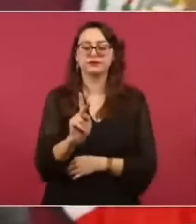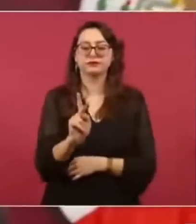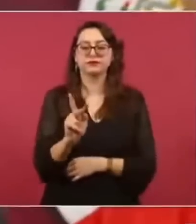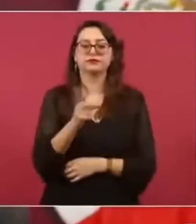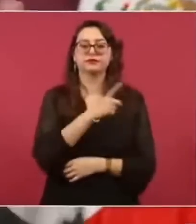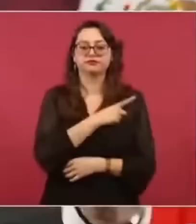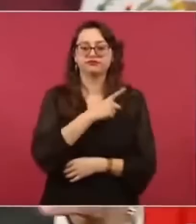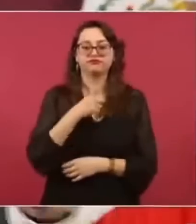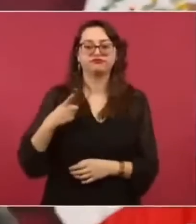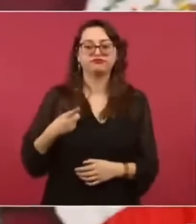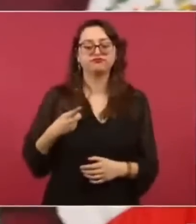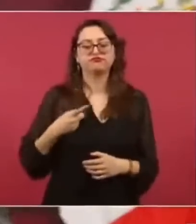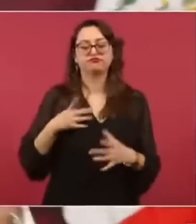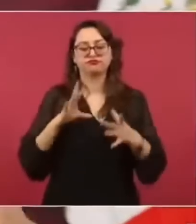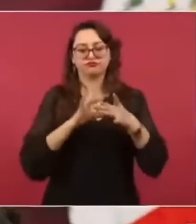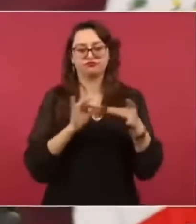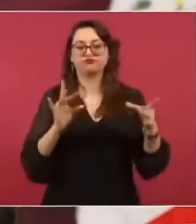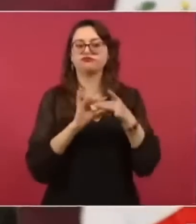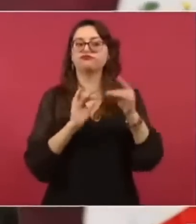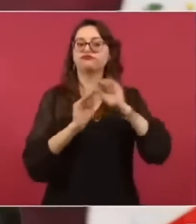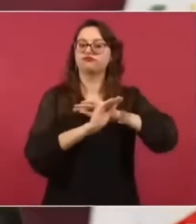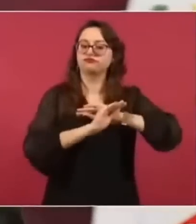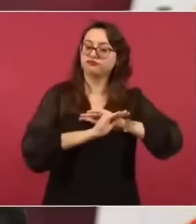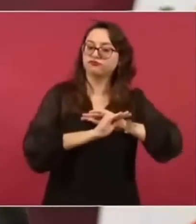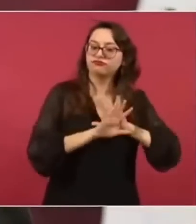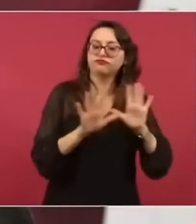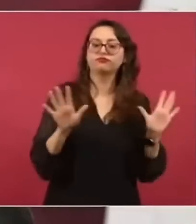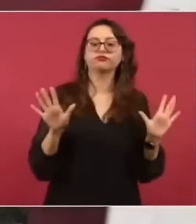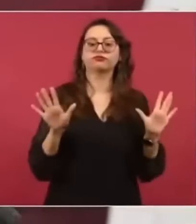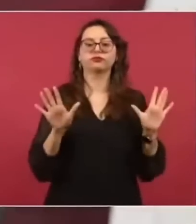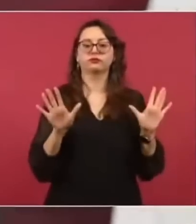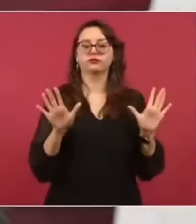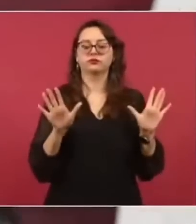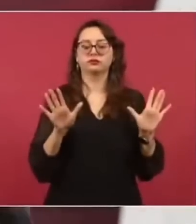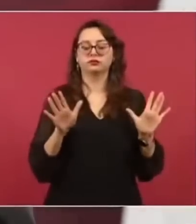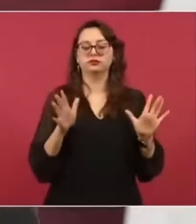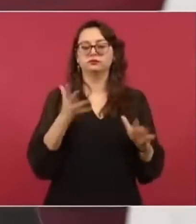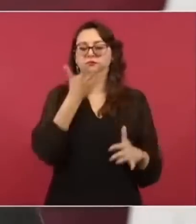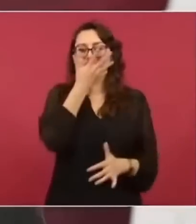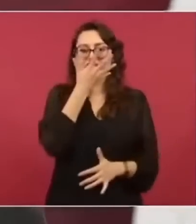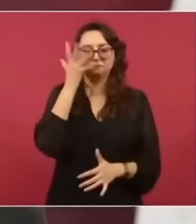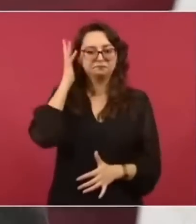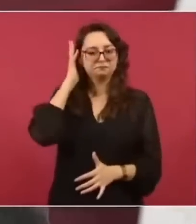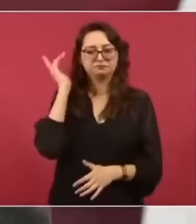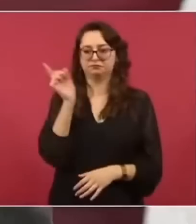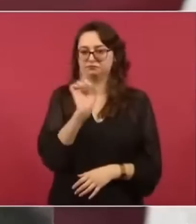hablar con mucha claridad sin hipocresías